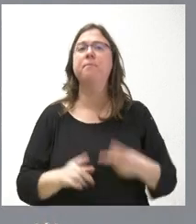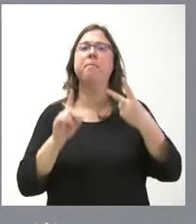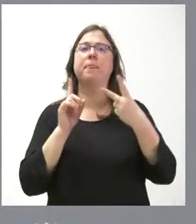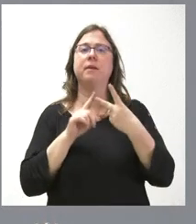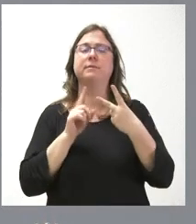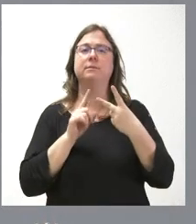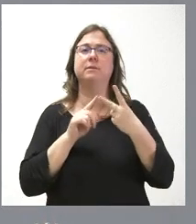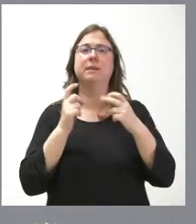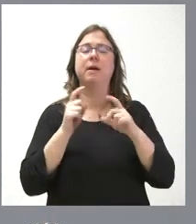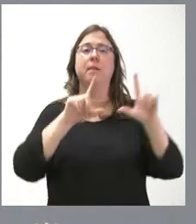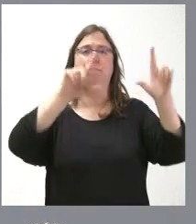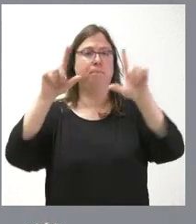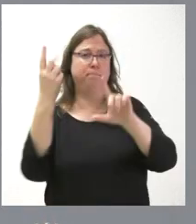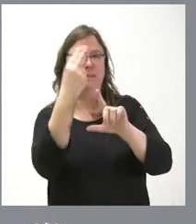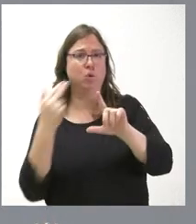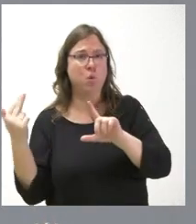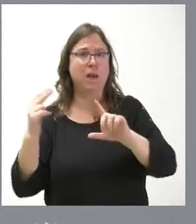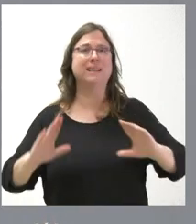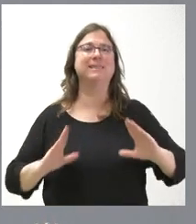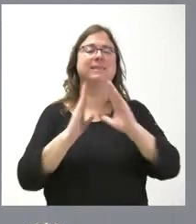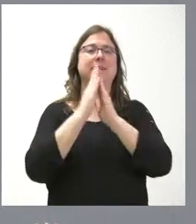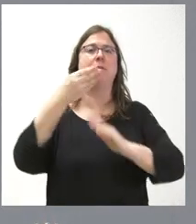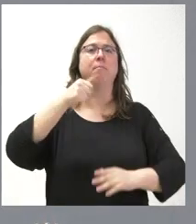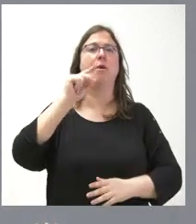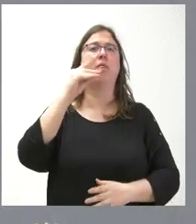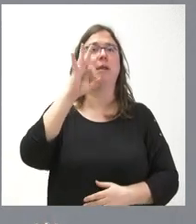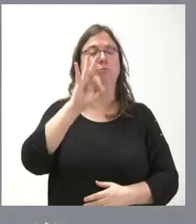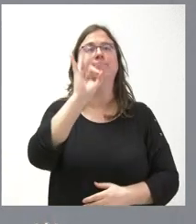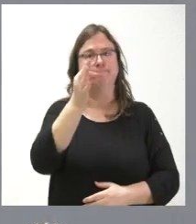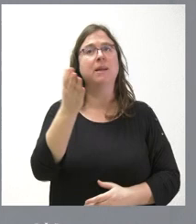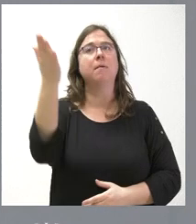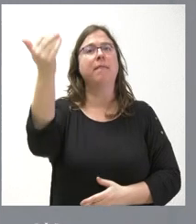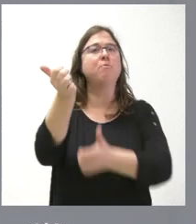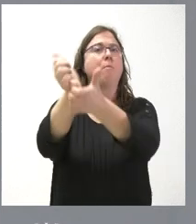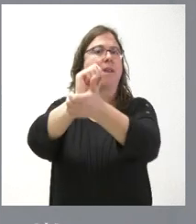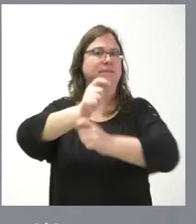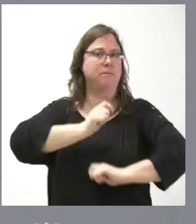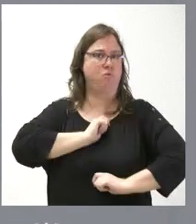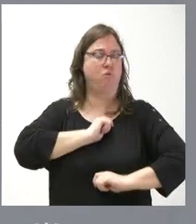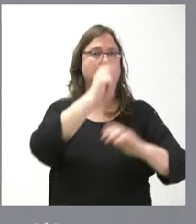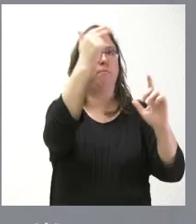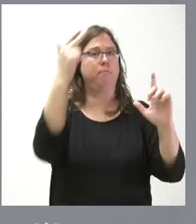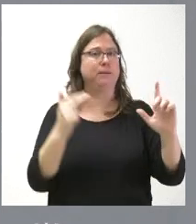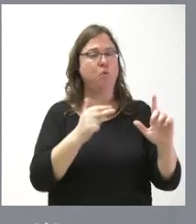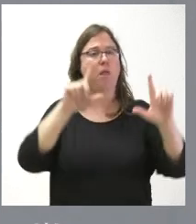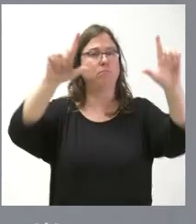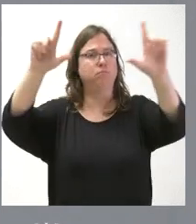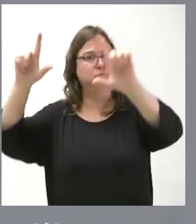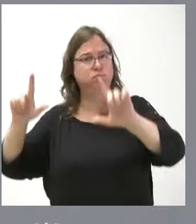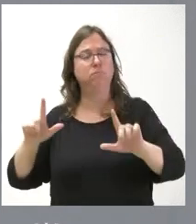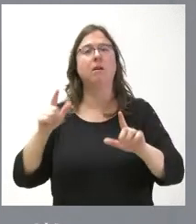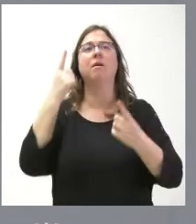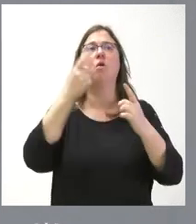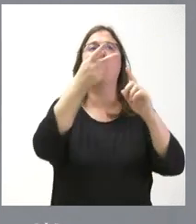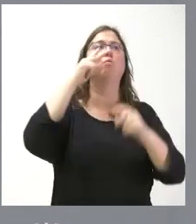las pinturas de San Baudelio, efectivamente, hemos pedido a préstamo las pinturas a diversos museos